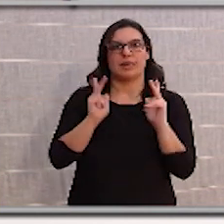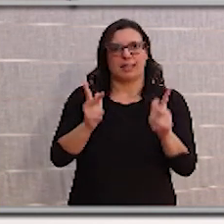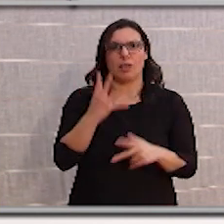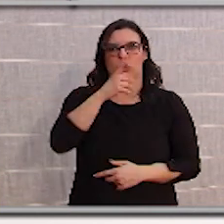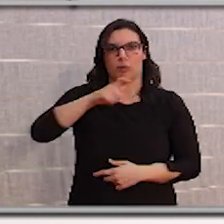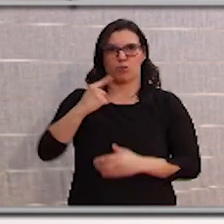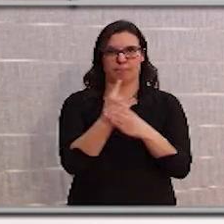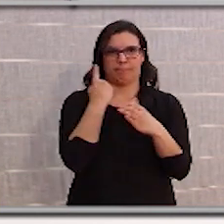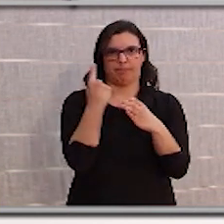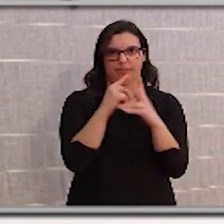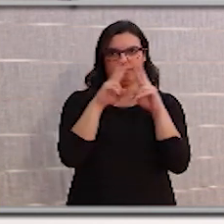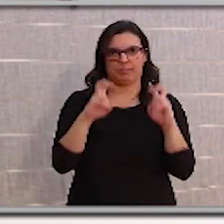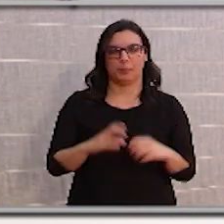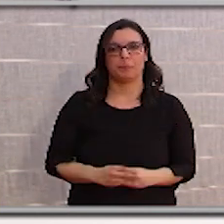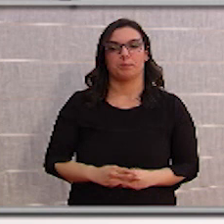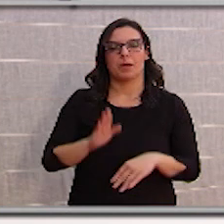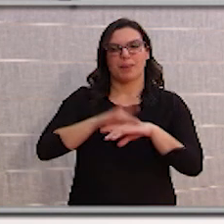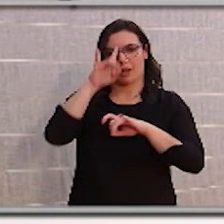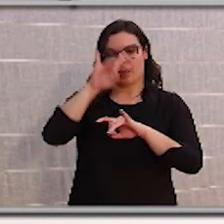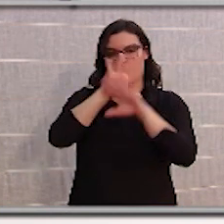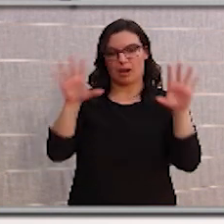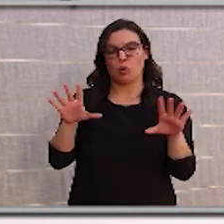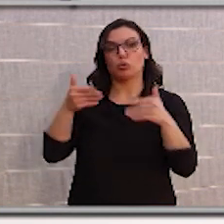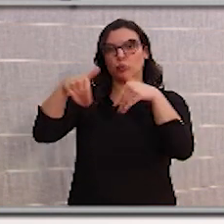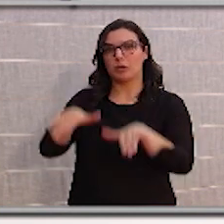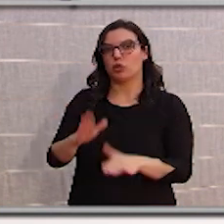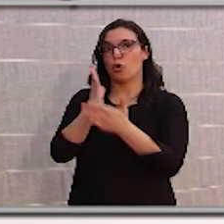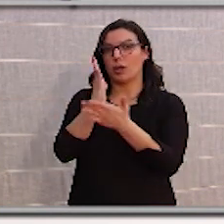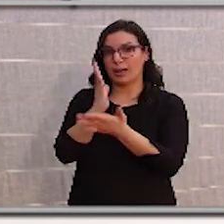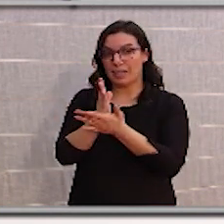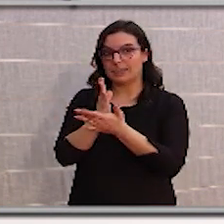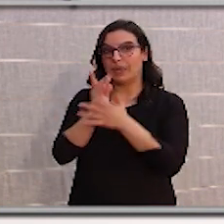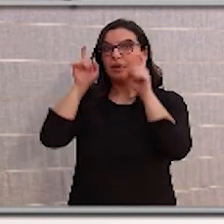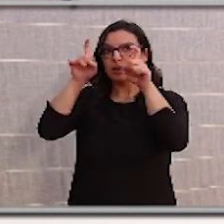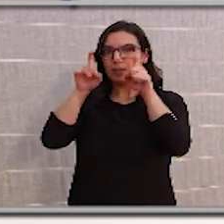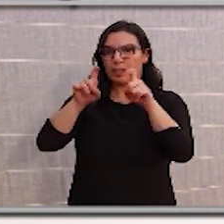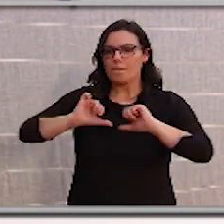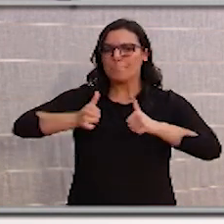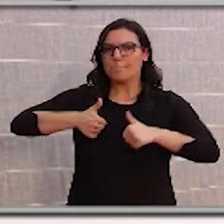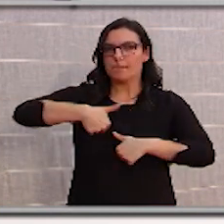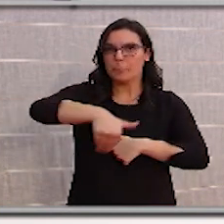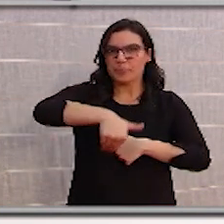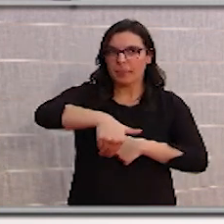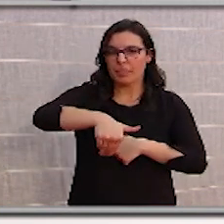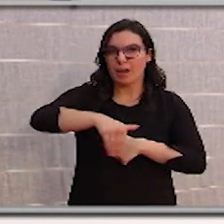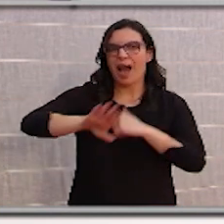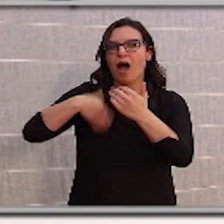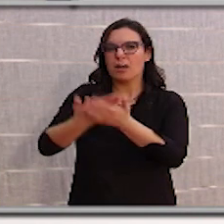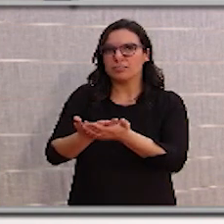Para aclararnos, la suspensión de la actividad docente en Burgos es en Burgos Ciudad. ¿Desde qué día y hasta cuándo? A partir de